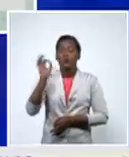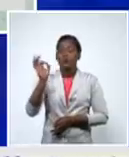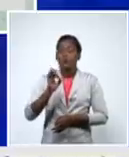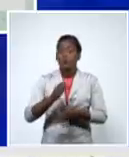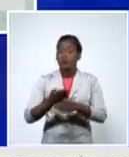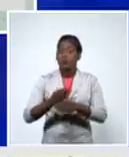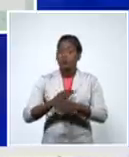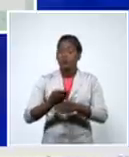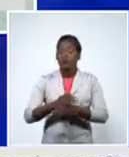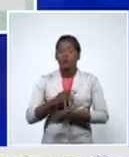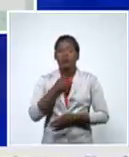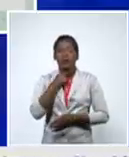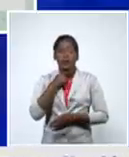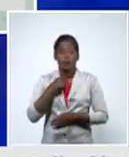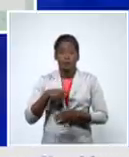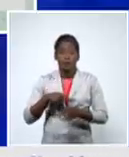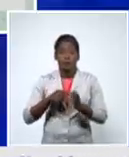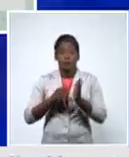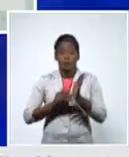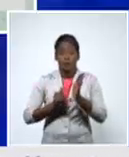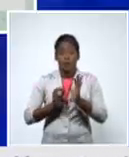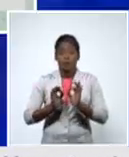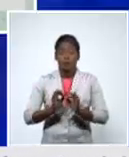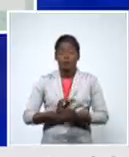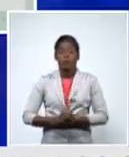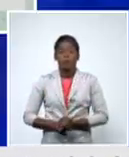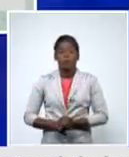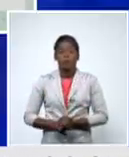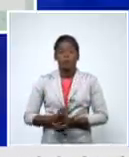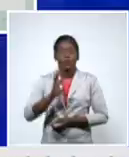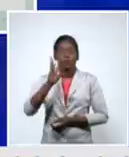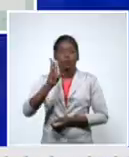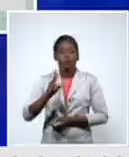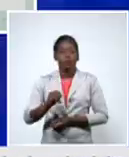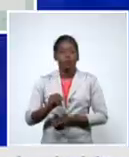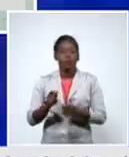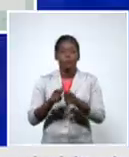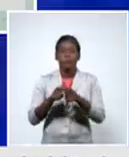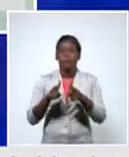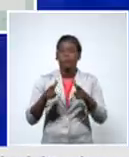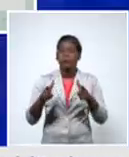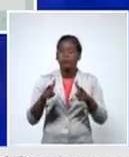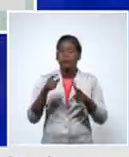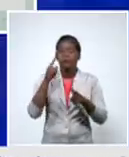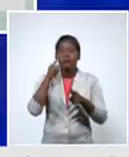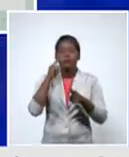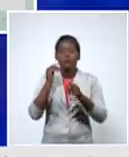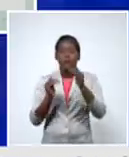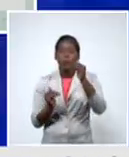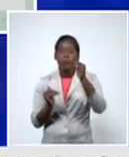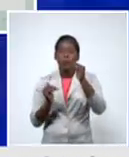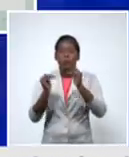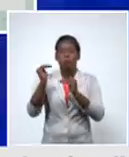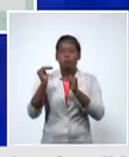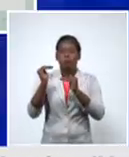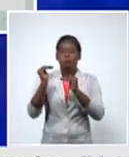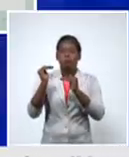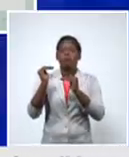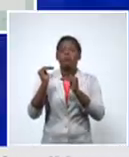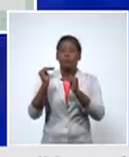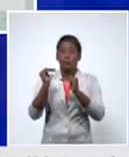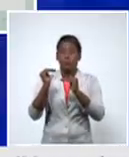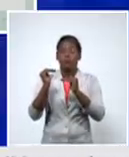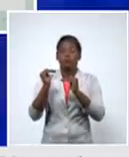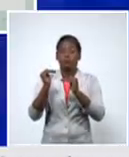enero el número de casos se incrementó por encima de todo lo que tuvimos en el el 2020